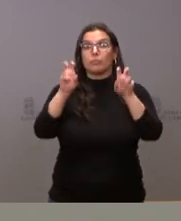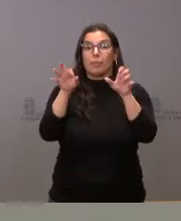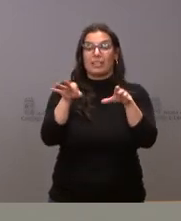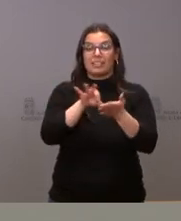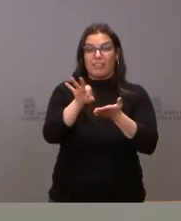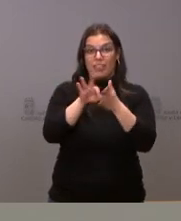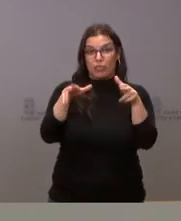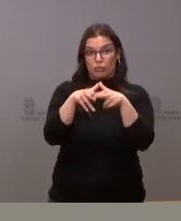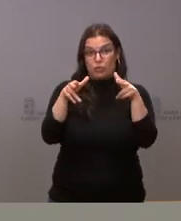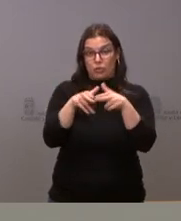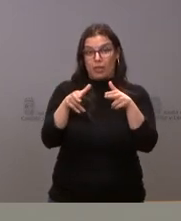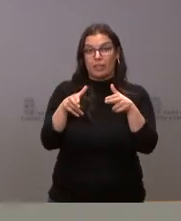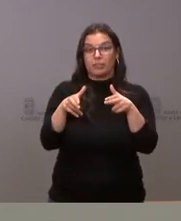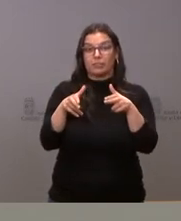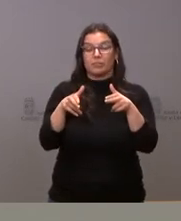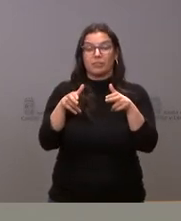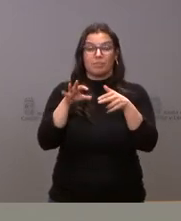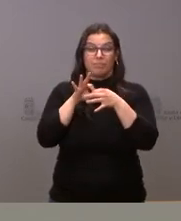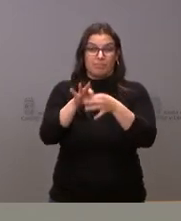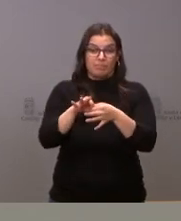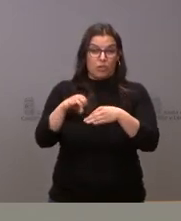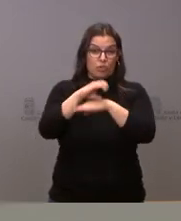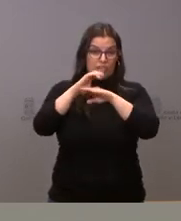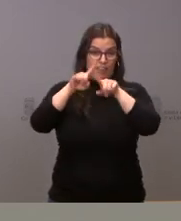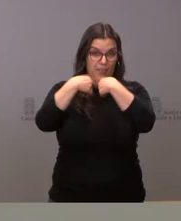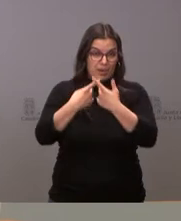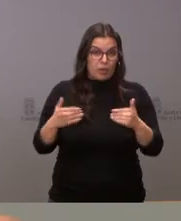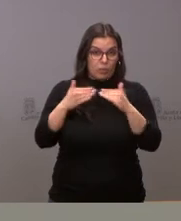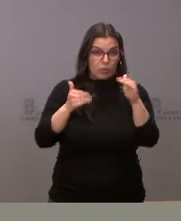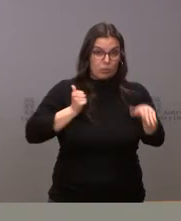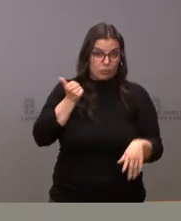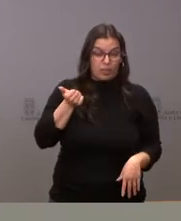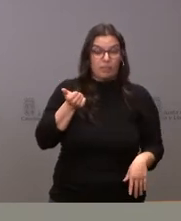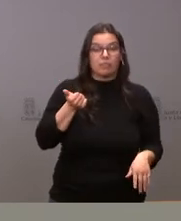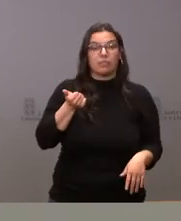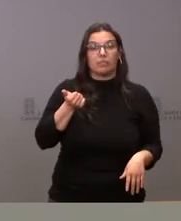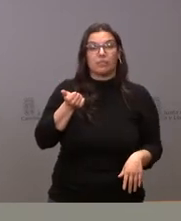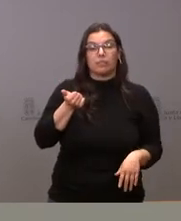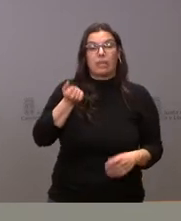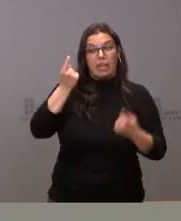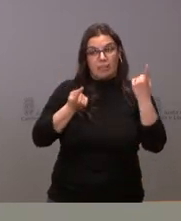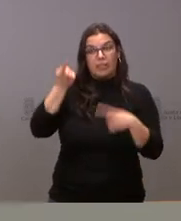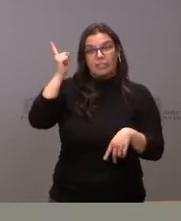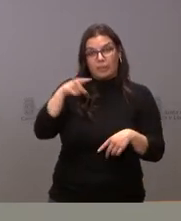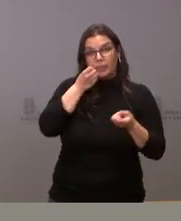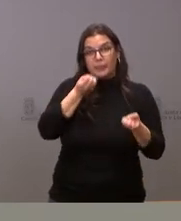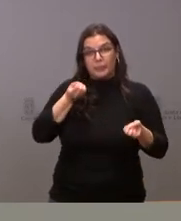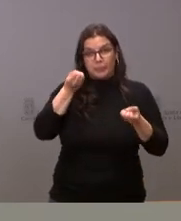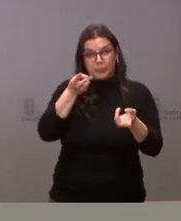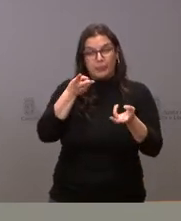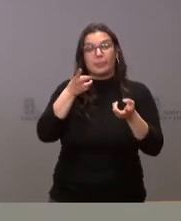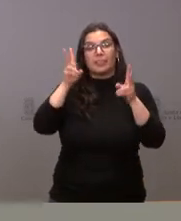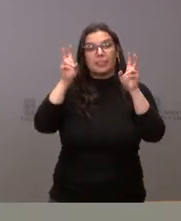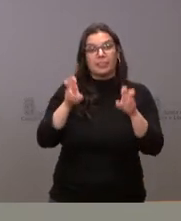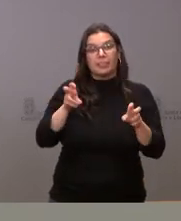sociales, las que son relativas a la Consejería de Familia y Igualdad de Oportunidades, que en alguna ocasión les venimos señalando cuáles son las personas